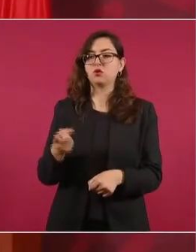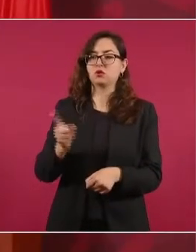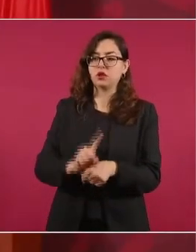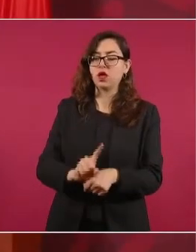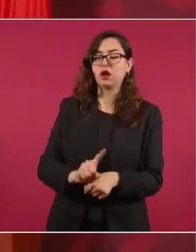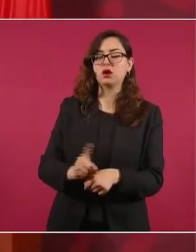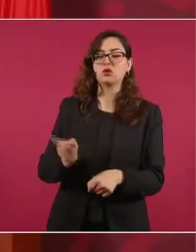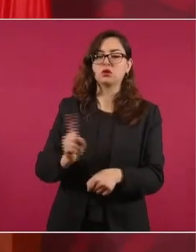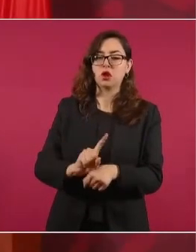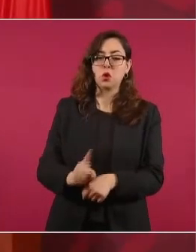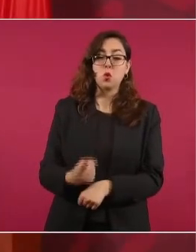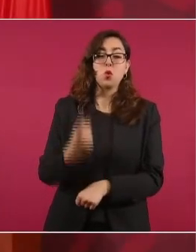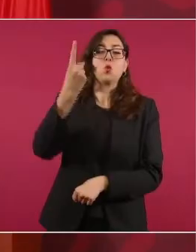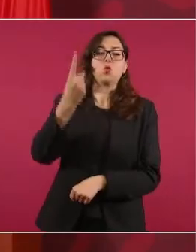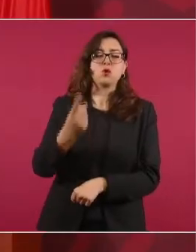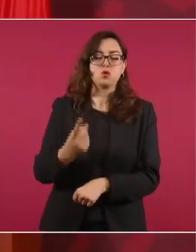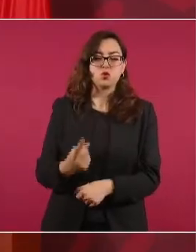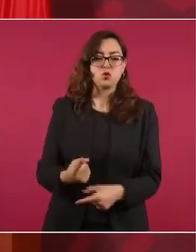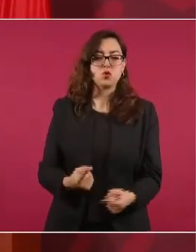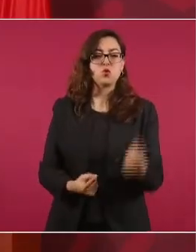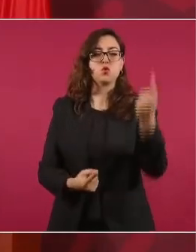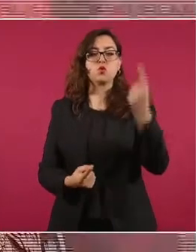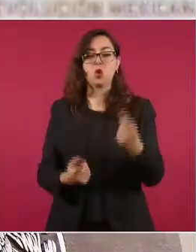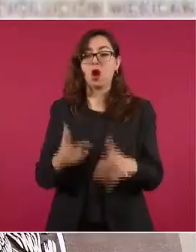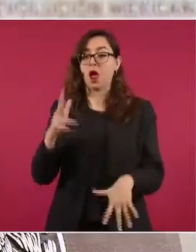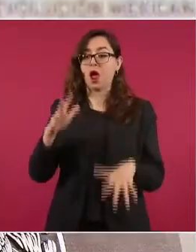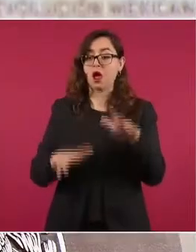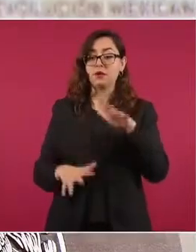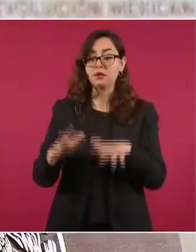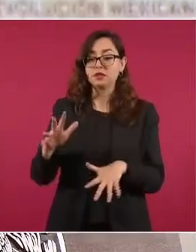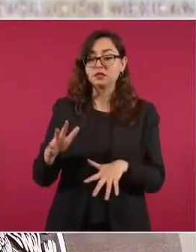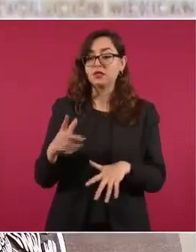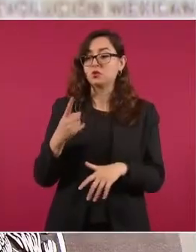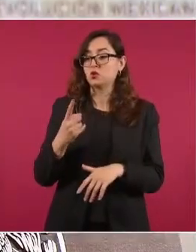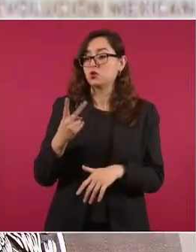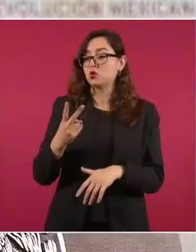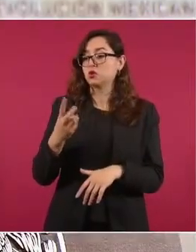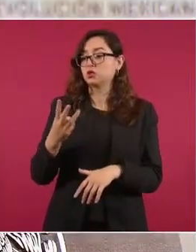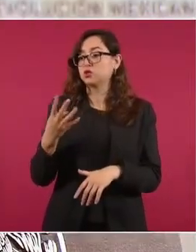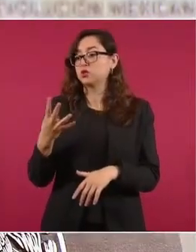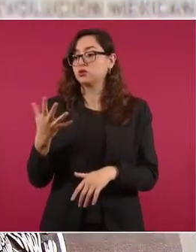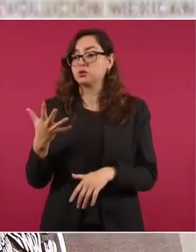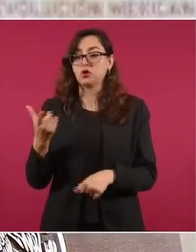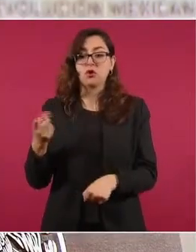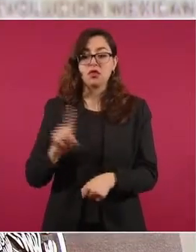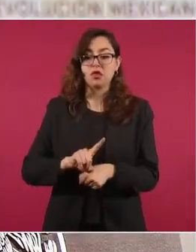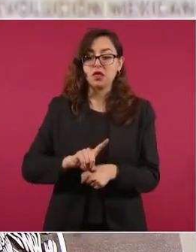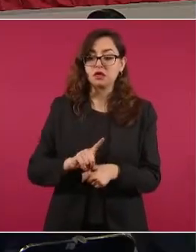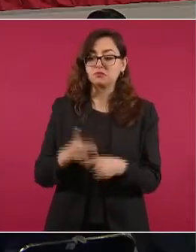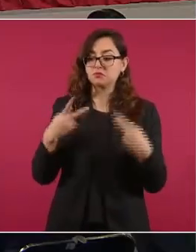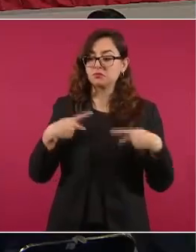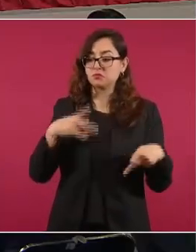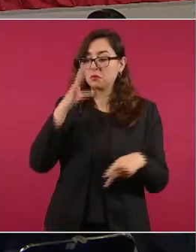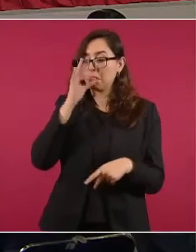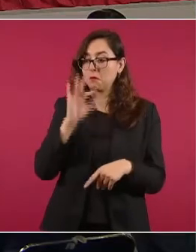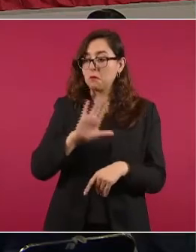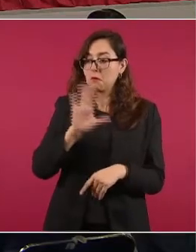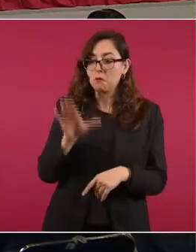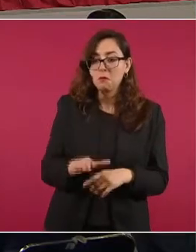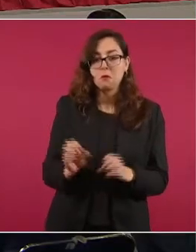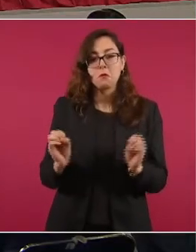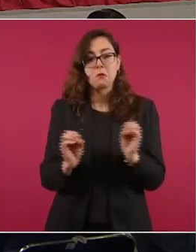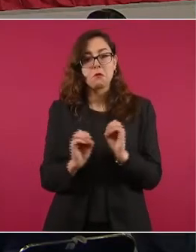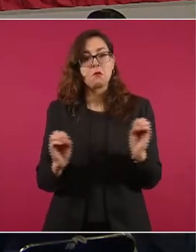semanal. Esto implica que hay días a veces consecutivos en donde no tenemos ni una defunción en toda la